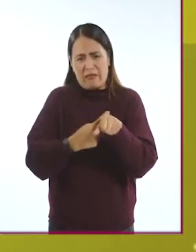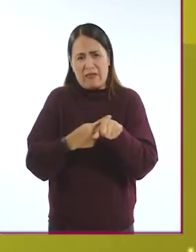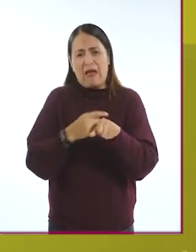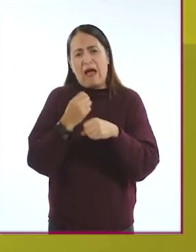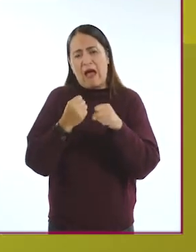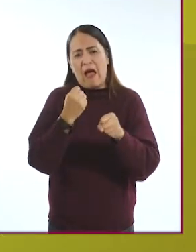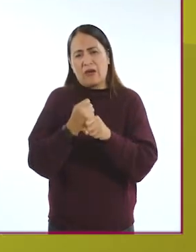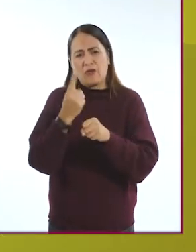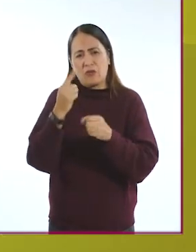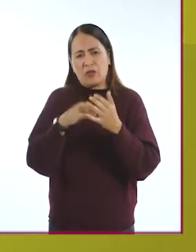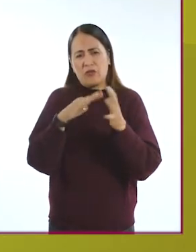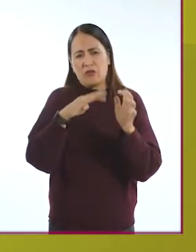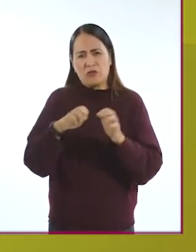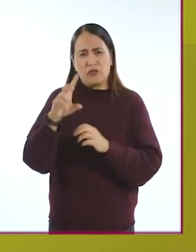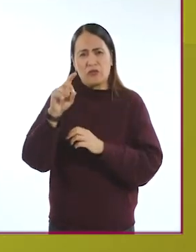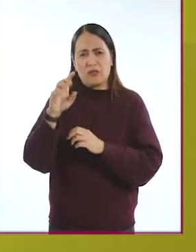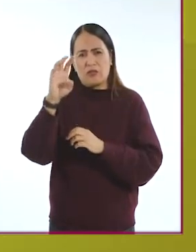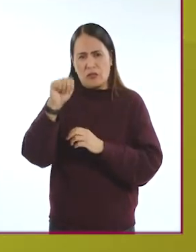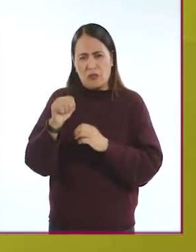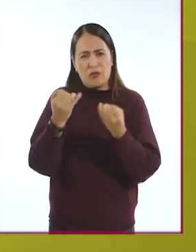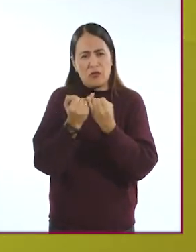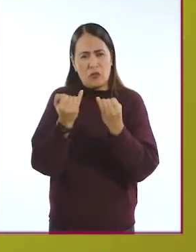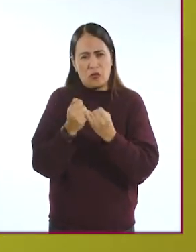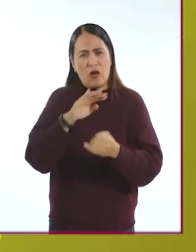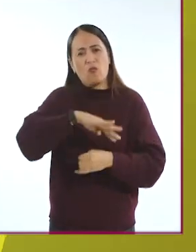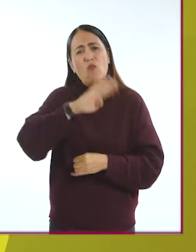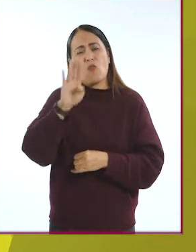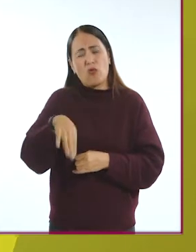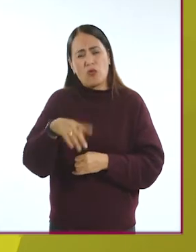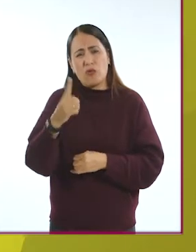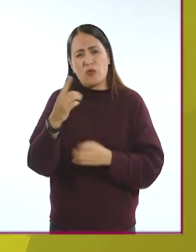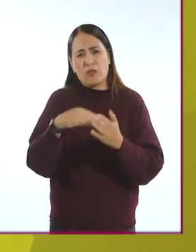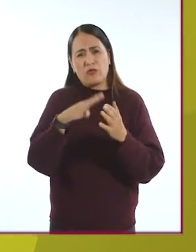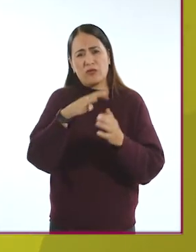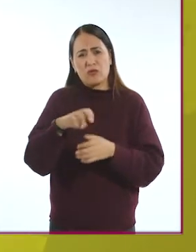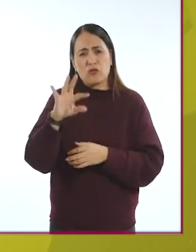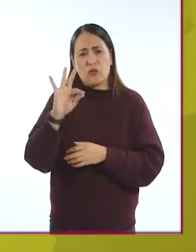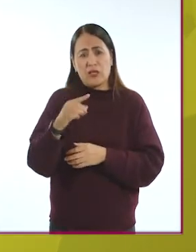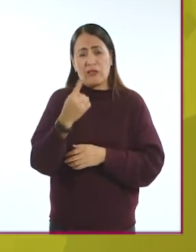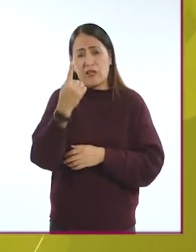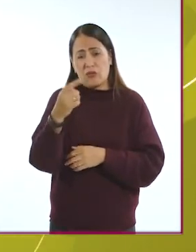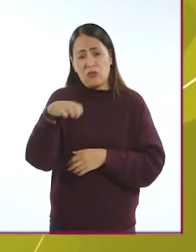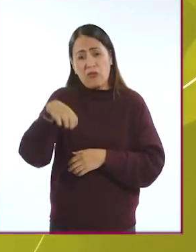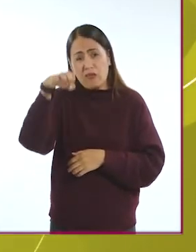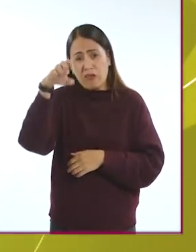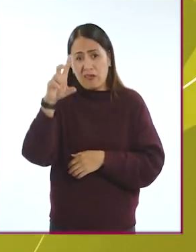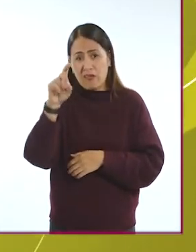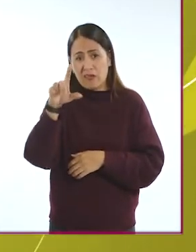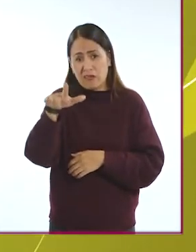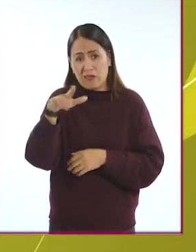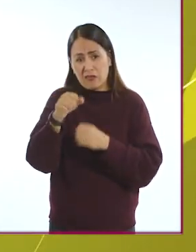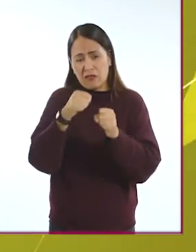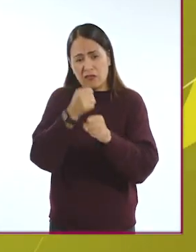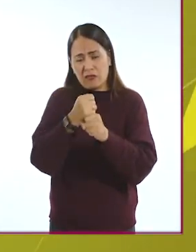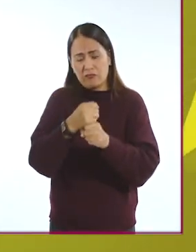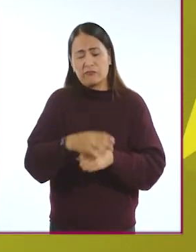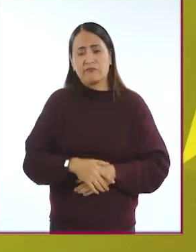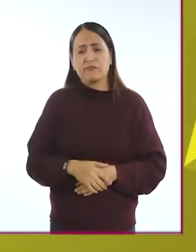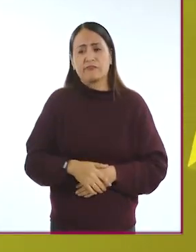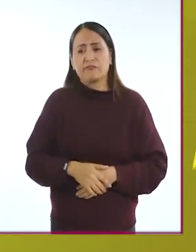1939 y murió a causa de esta en 1941, a la edad de 37 años.